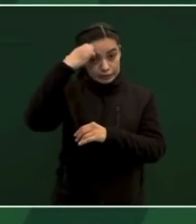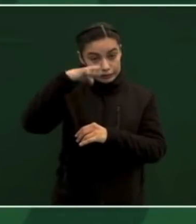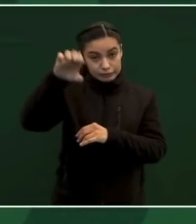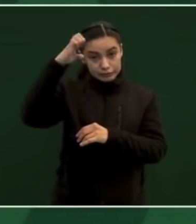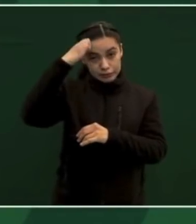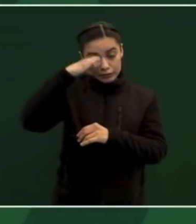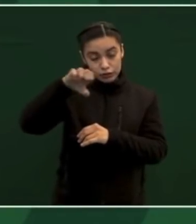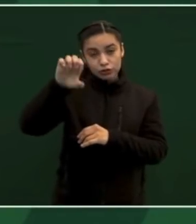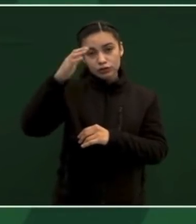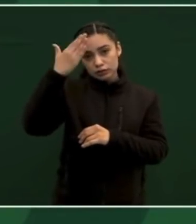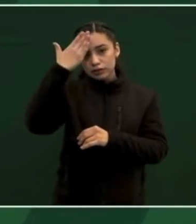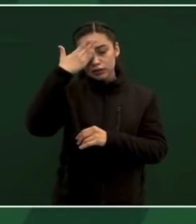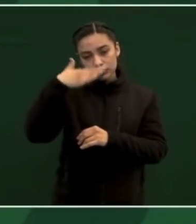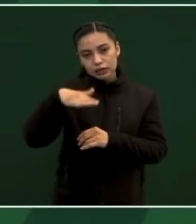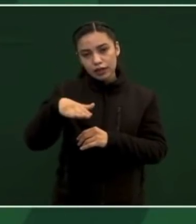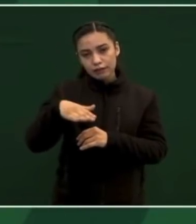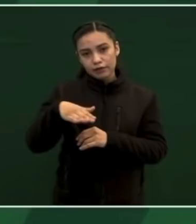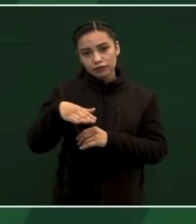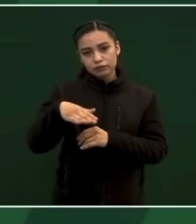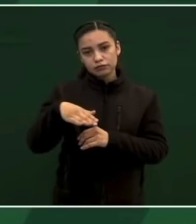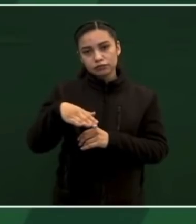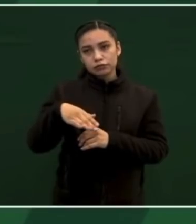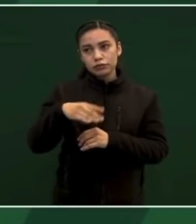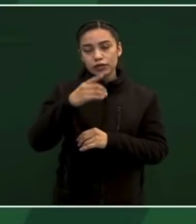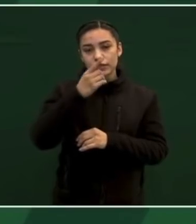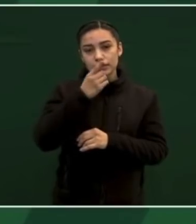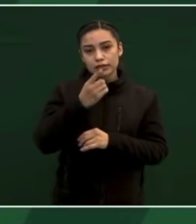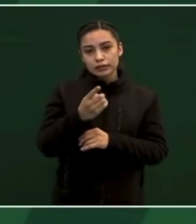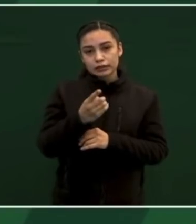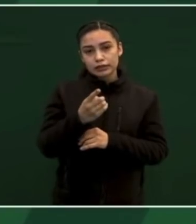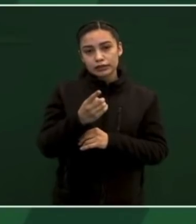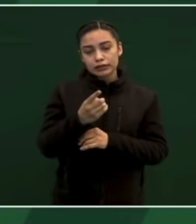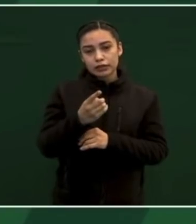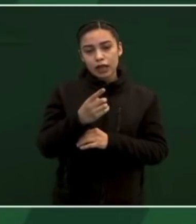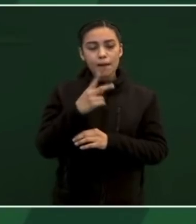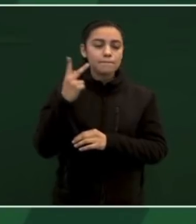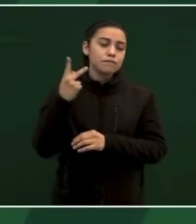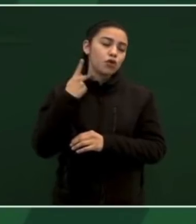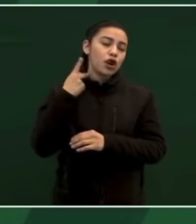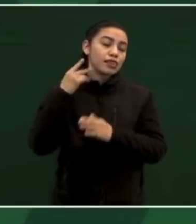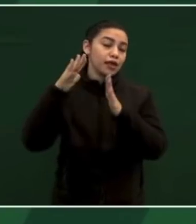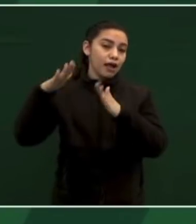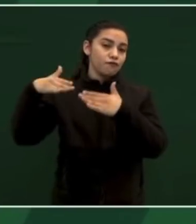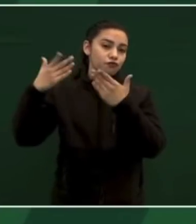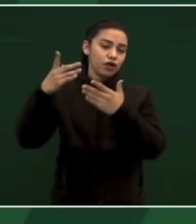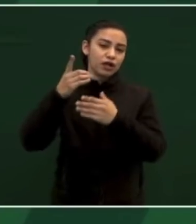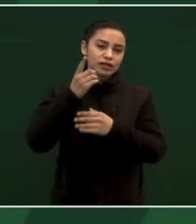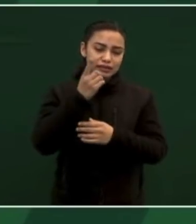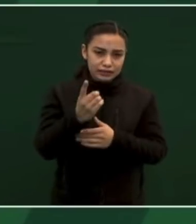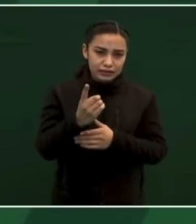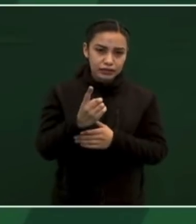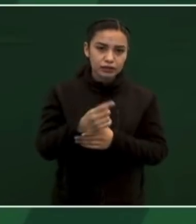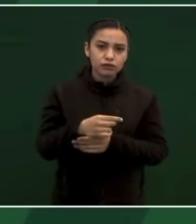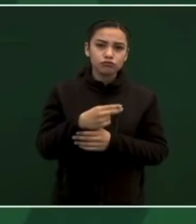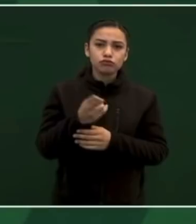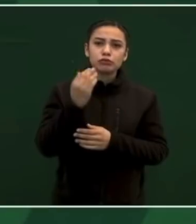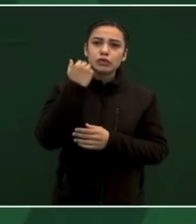en política exterior, que si qué es eso de pausar.